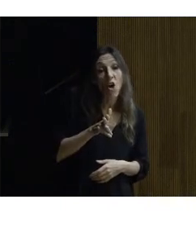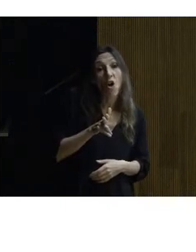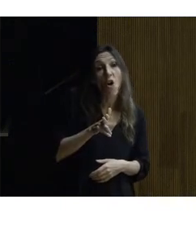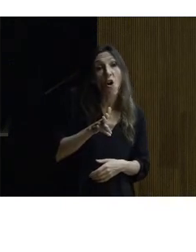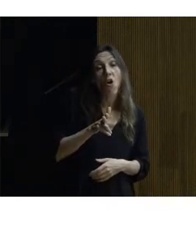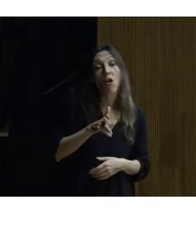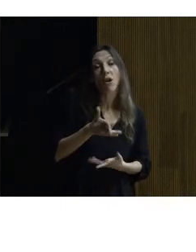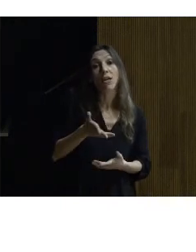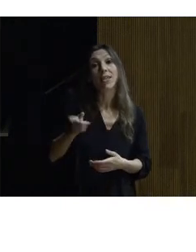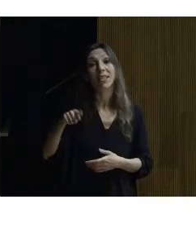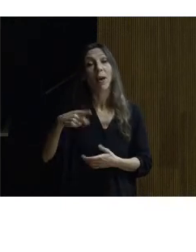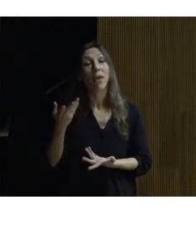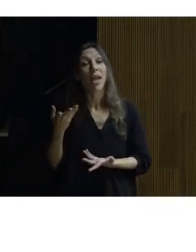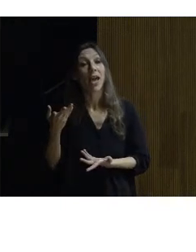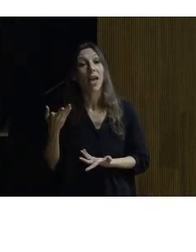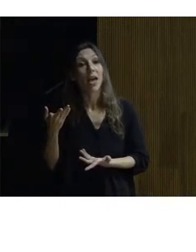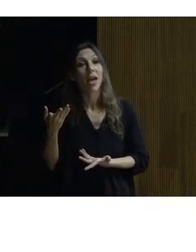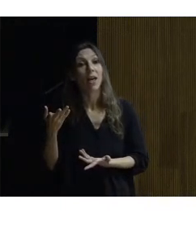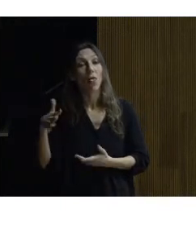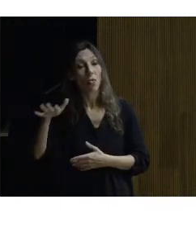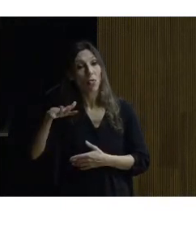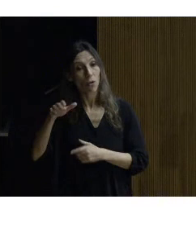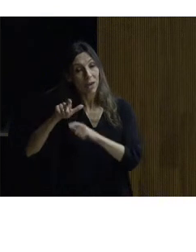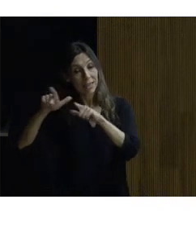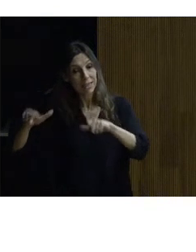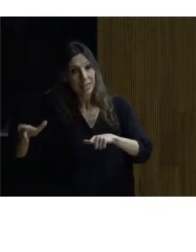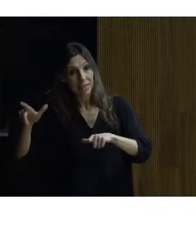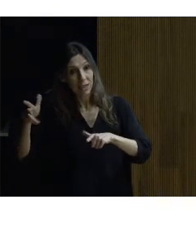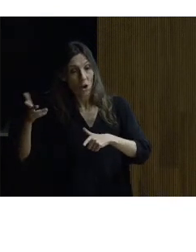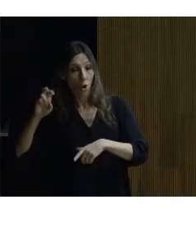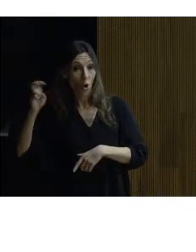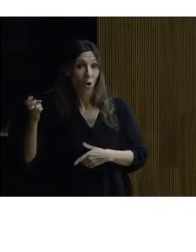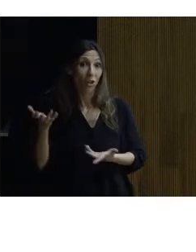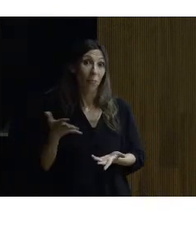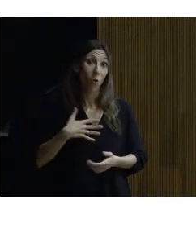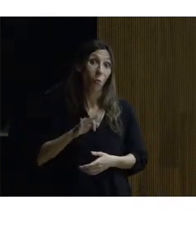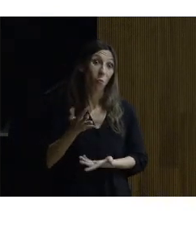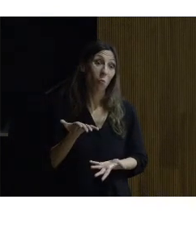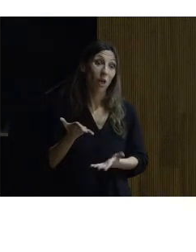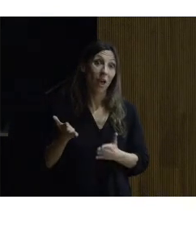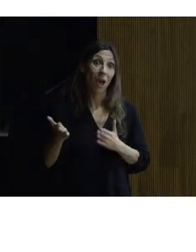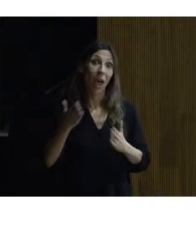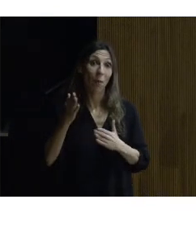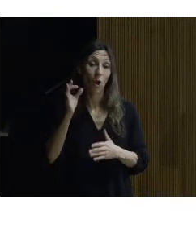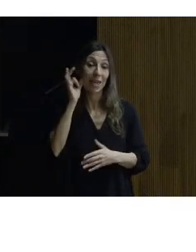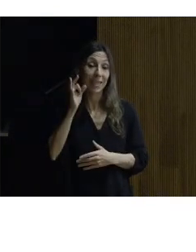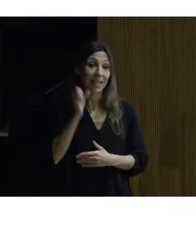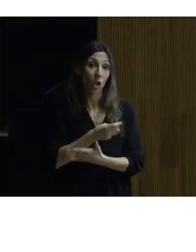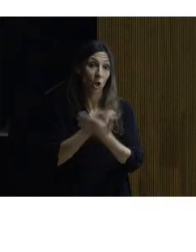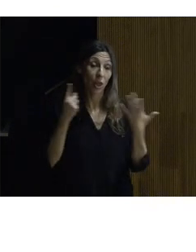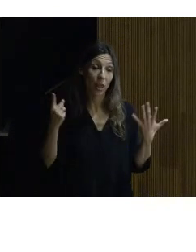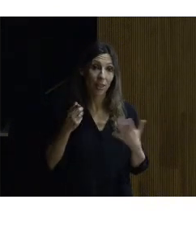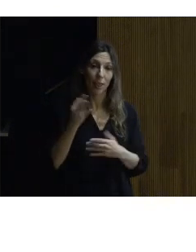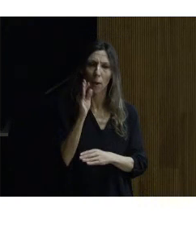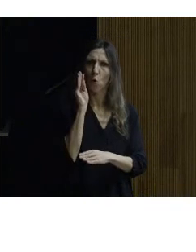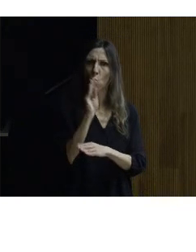didáctica pero claro tenemos unos elementos en algunos casos del siglo XVI que había que ir con bastante cuidado en el salón del almirante